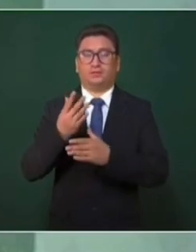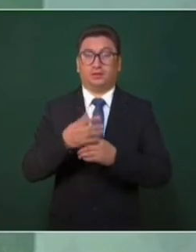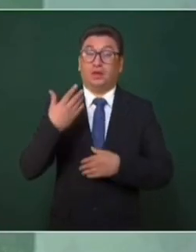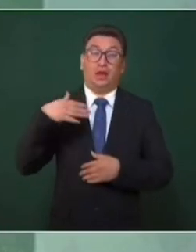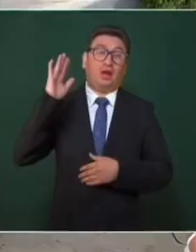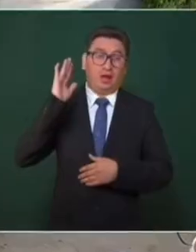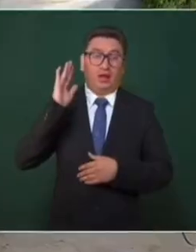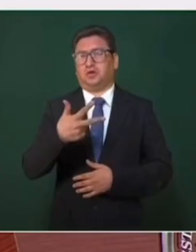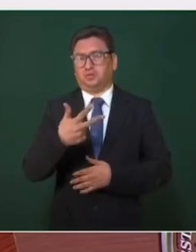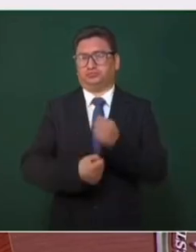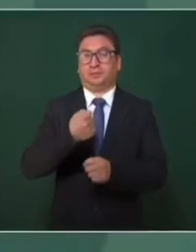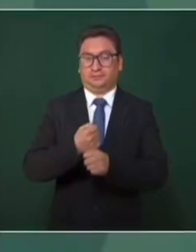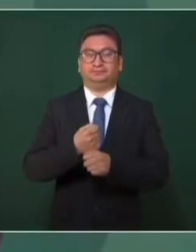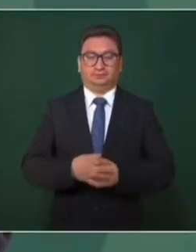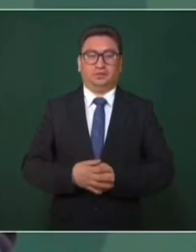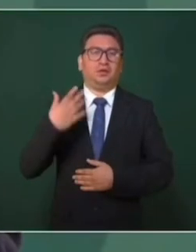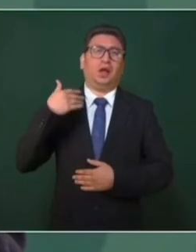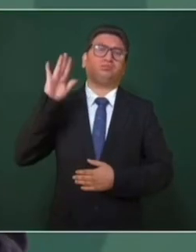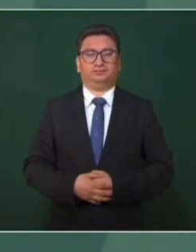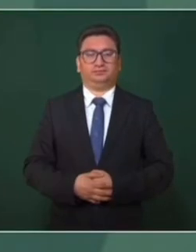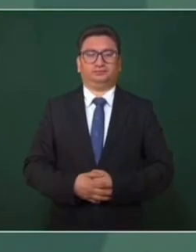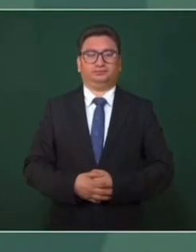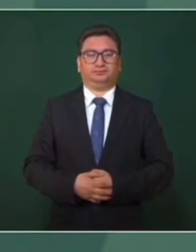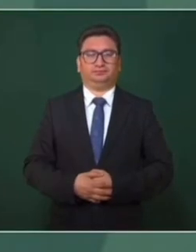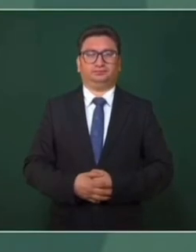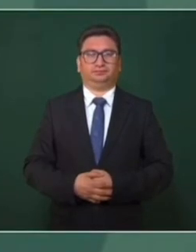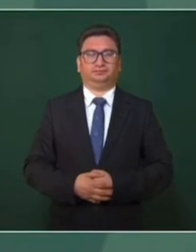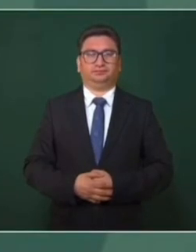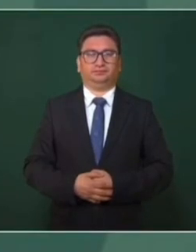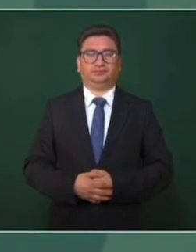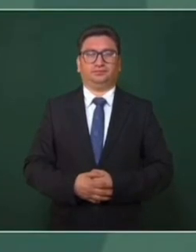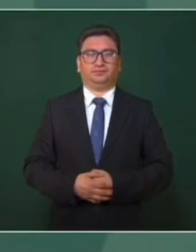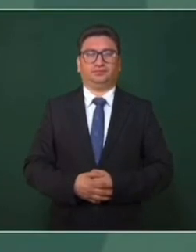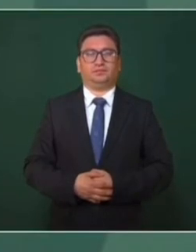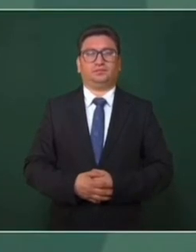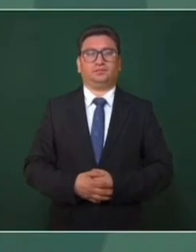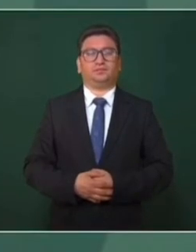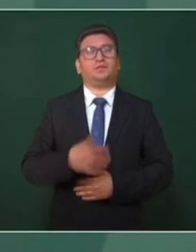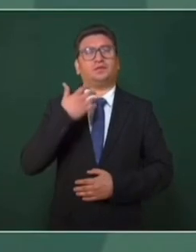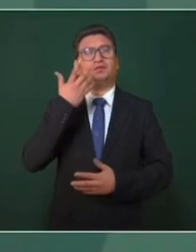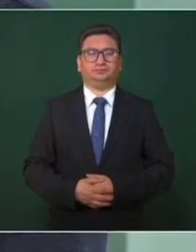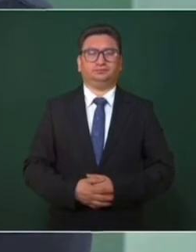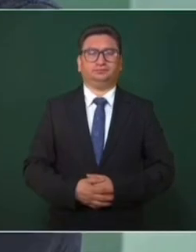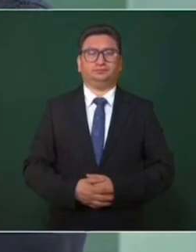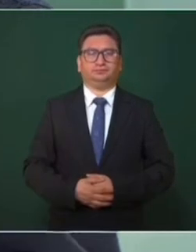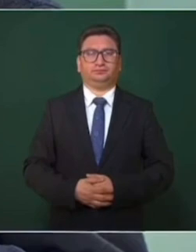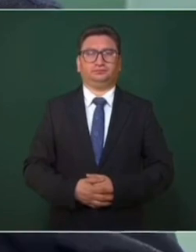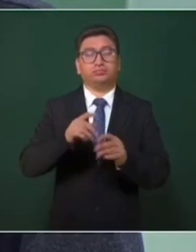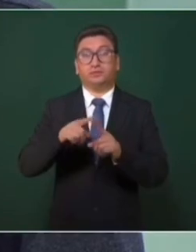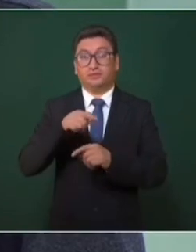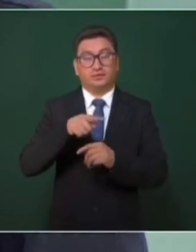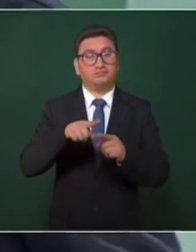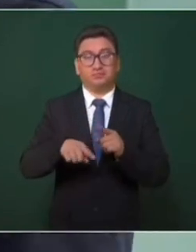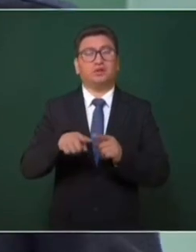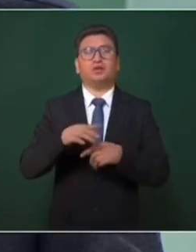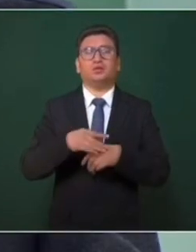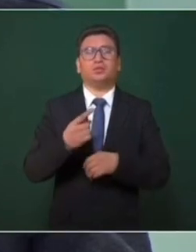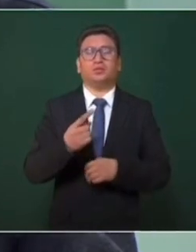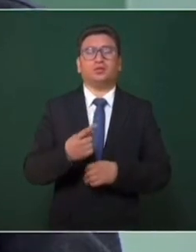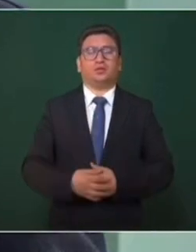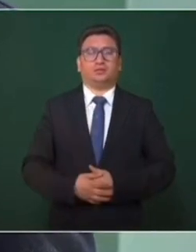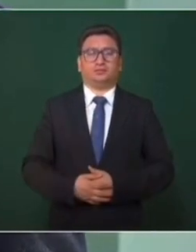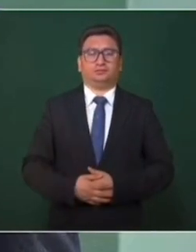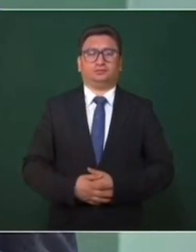esa reforma energética, eran otras condiciones. Se apostaba a que desapareciera la función pública, que no